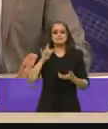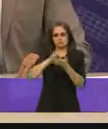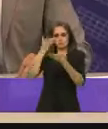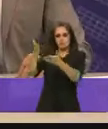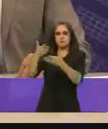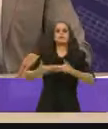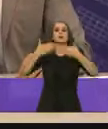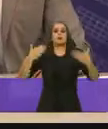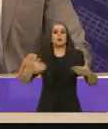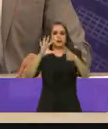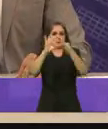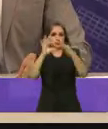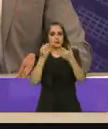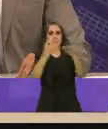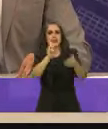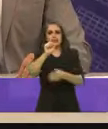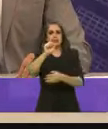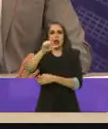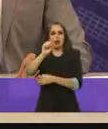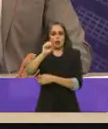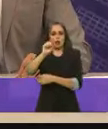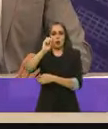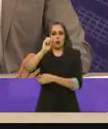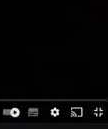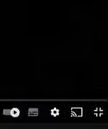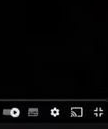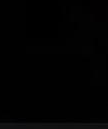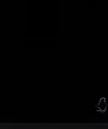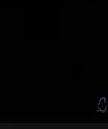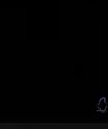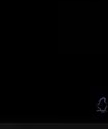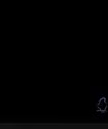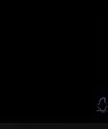cedemos la palabra a usted, Salomón Chertoripsky, candidata.